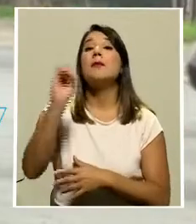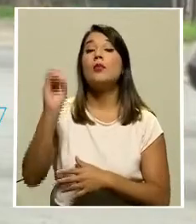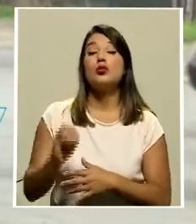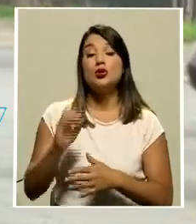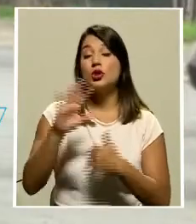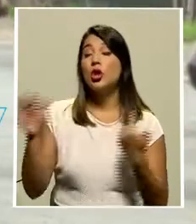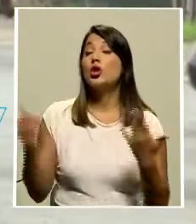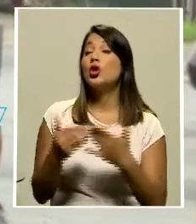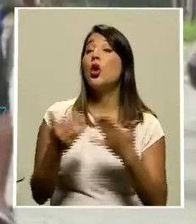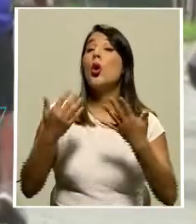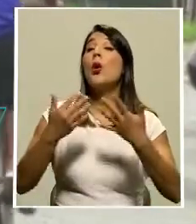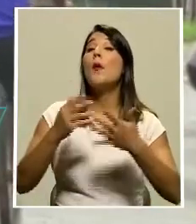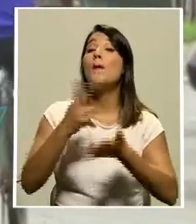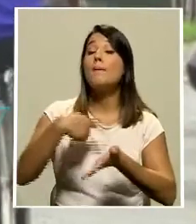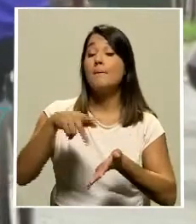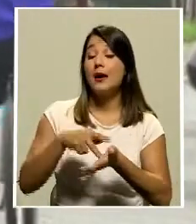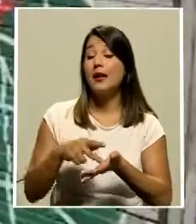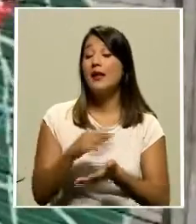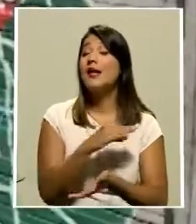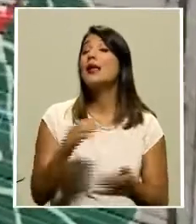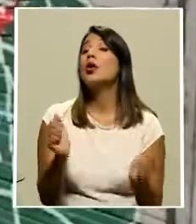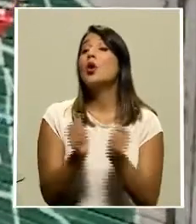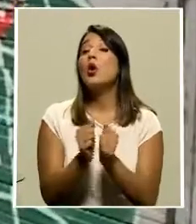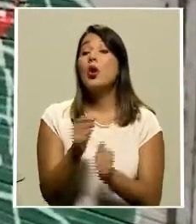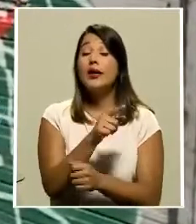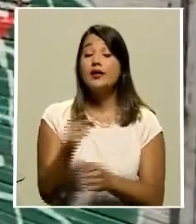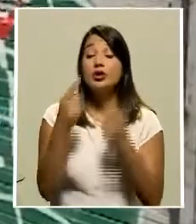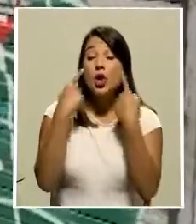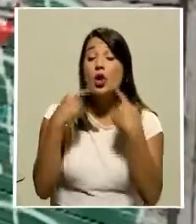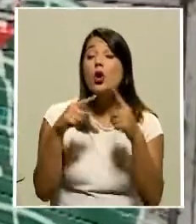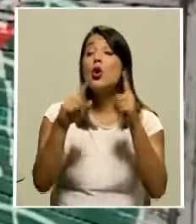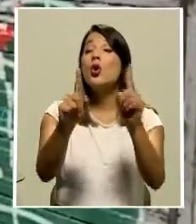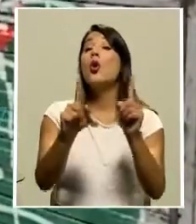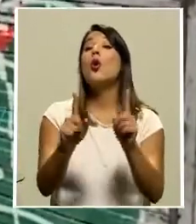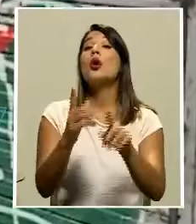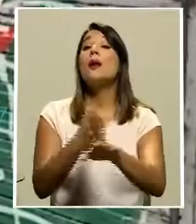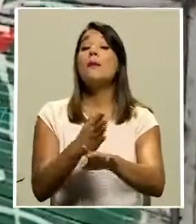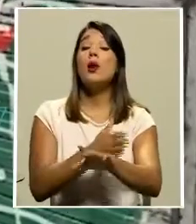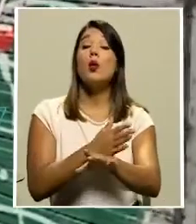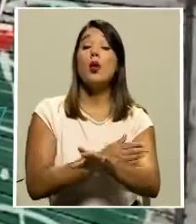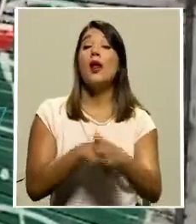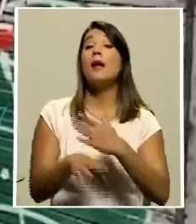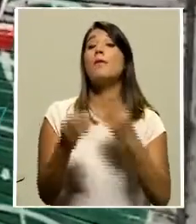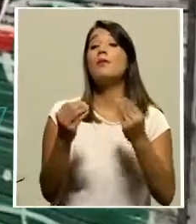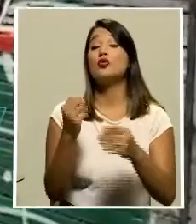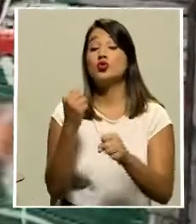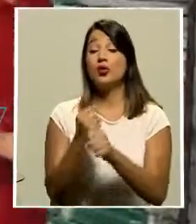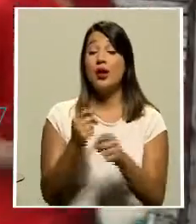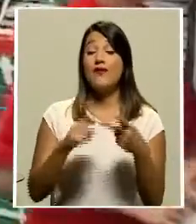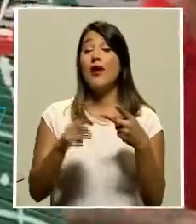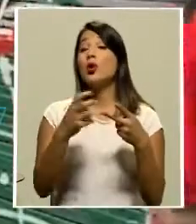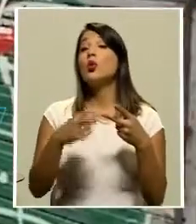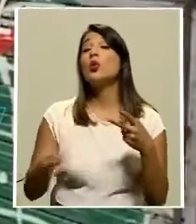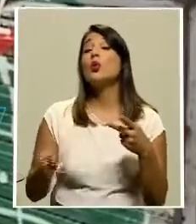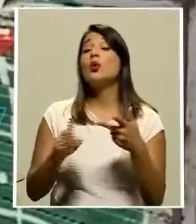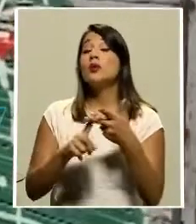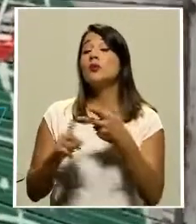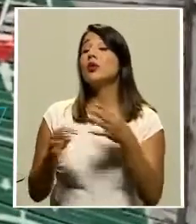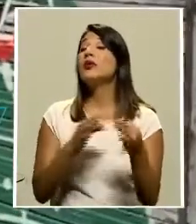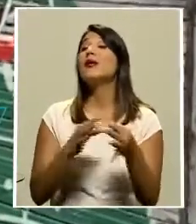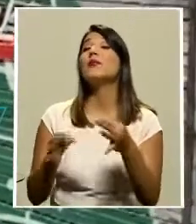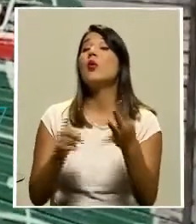empresarial y que con ello se logre recuperar miles de puestos de trabajo incluido transportes bares